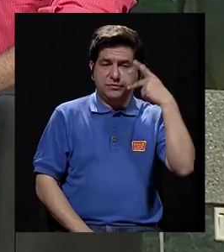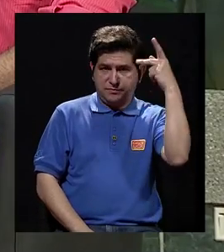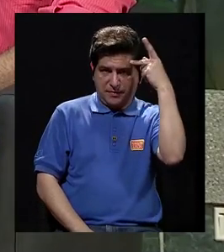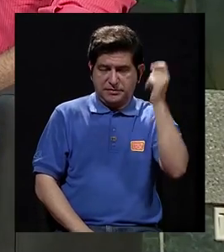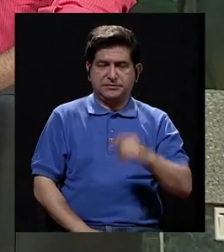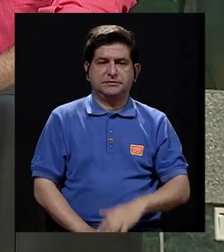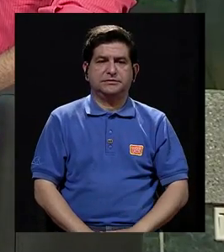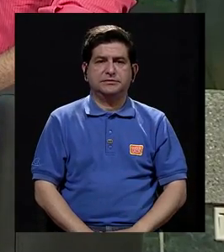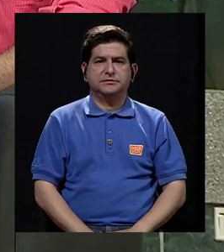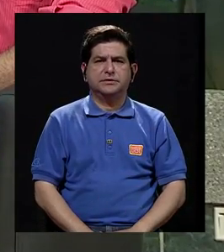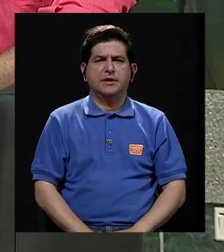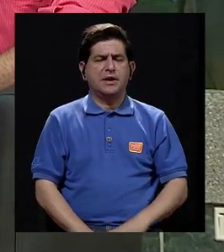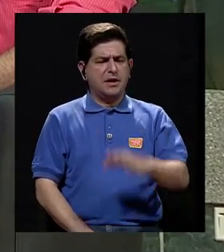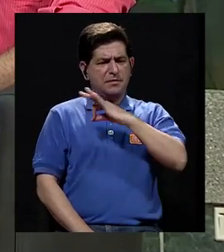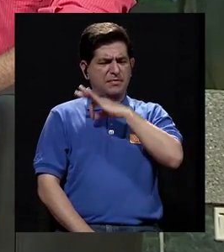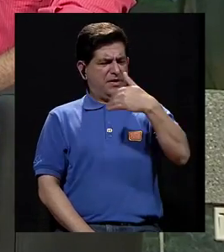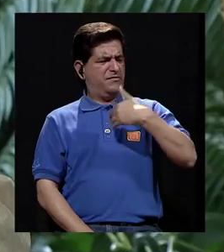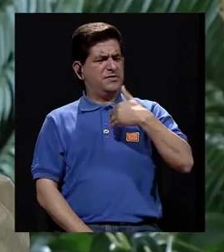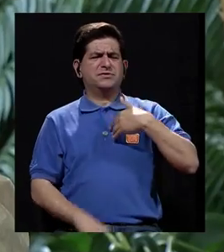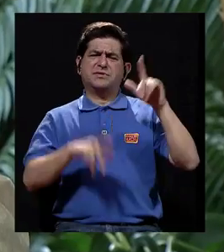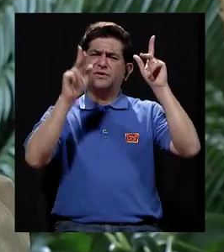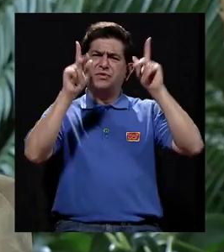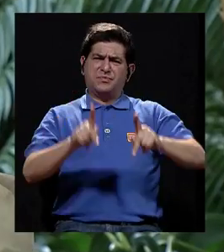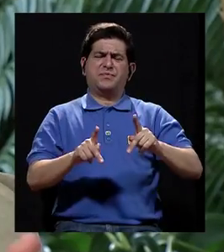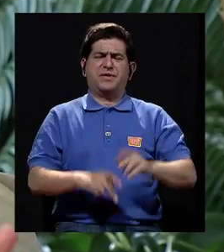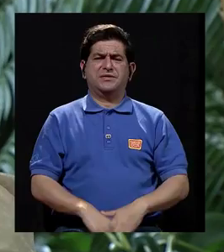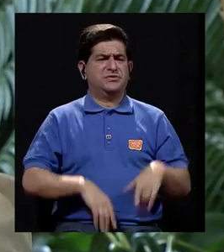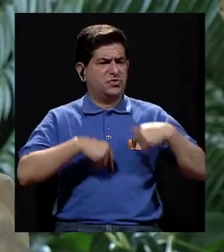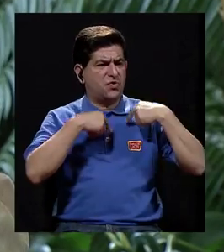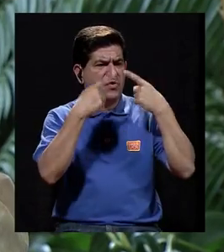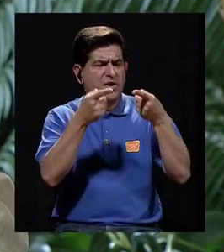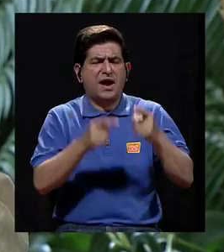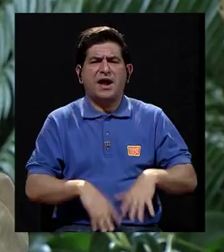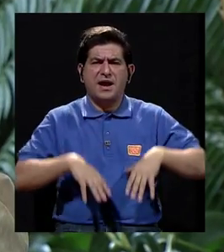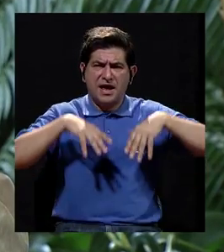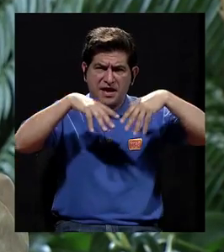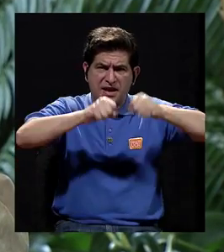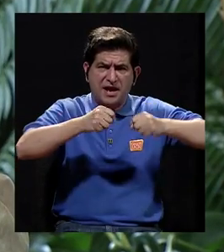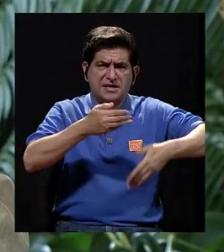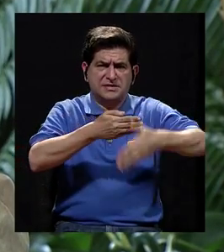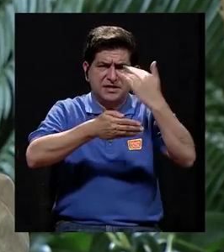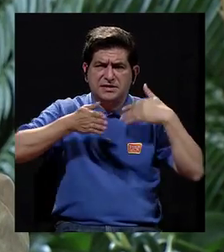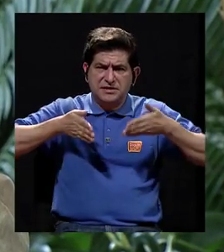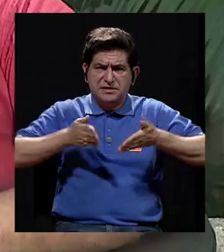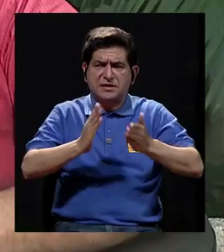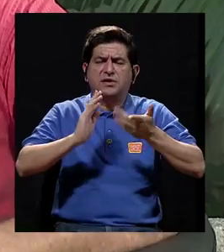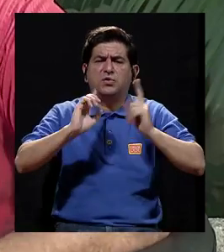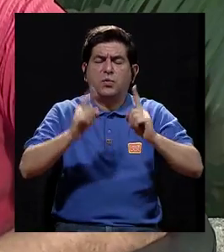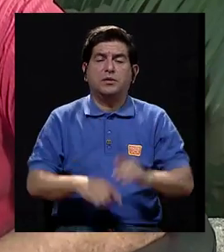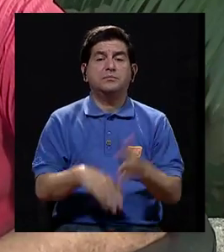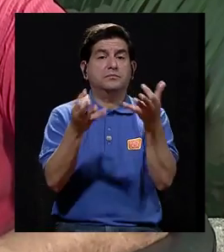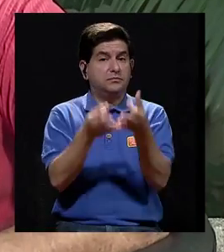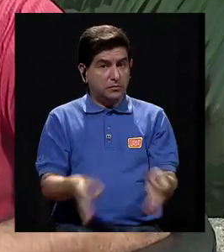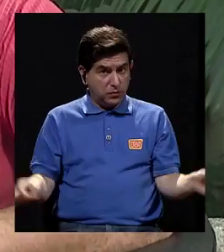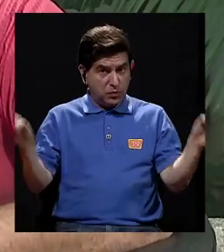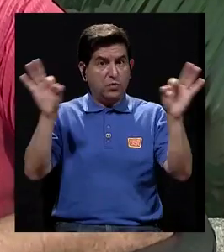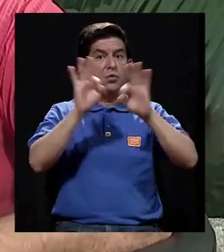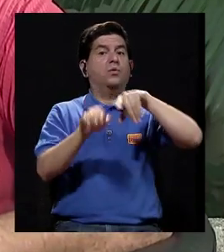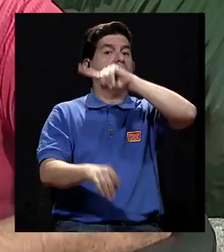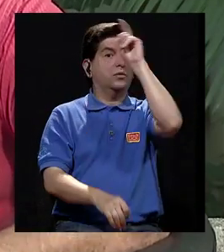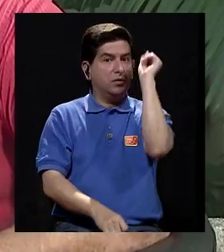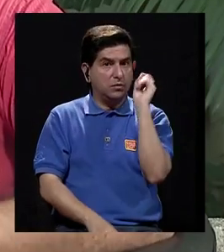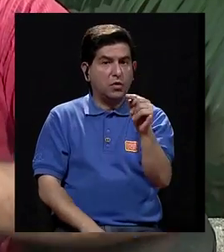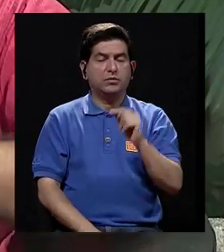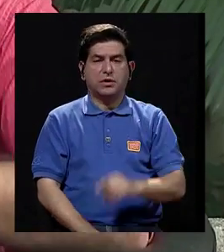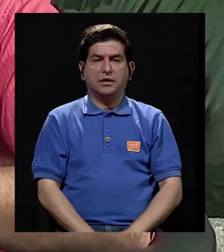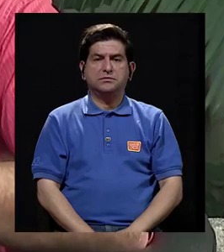los beneficios que una persona va a recibir a la hora de ir a estas consultas prenatales? Bueno, muy importante la